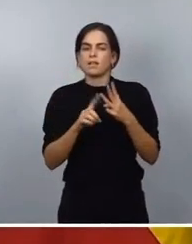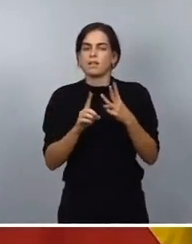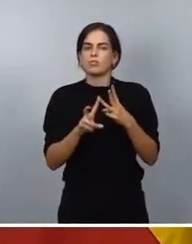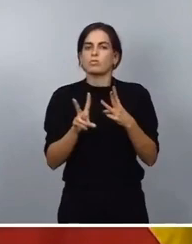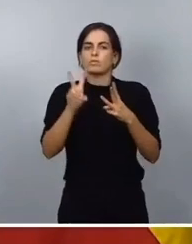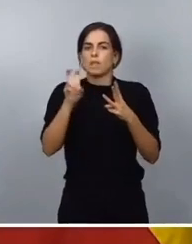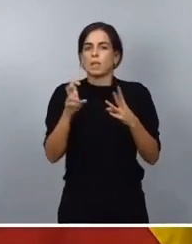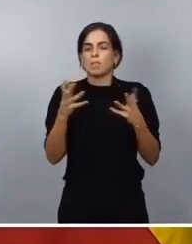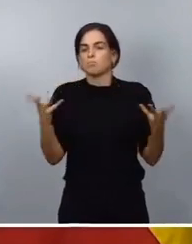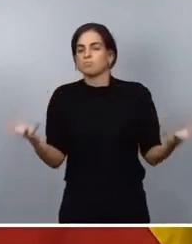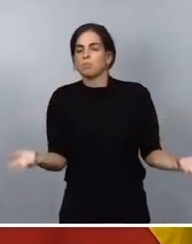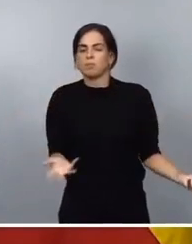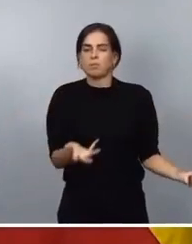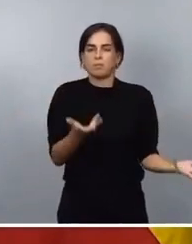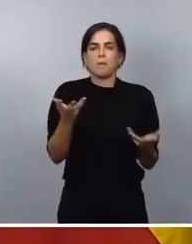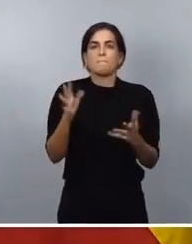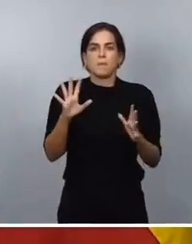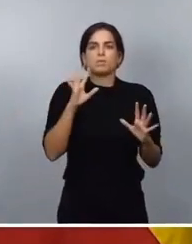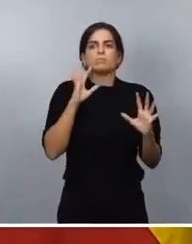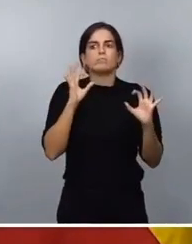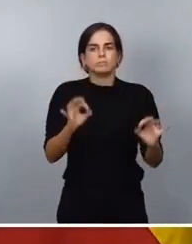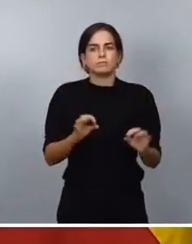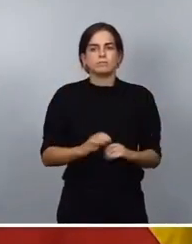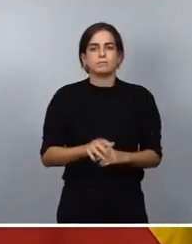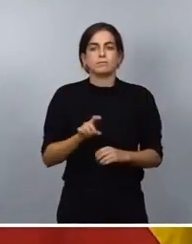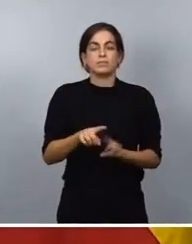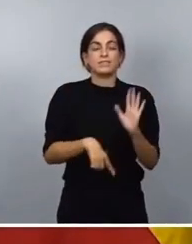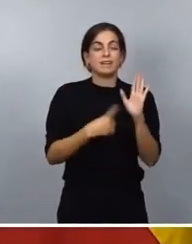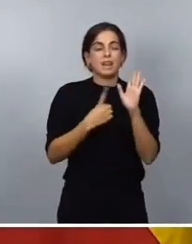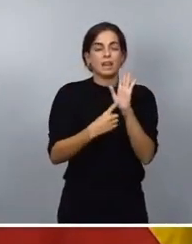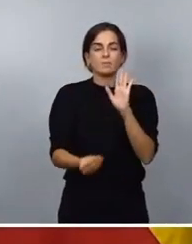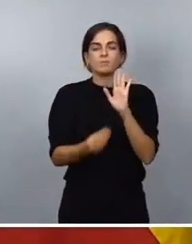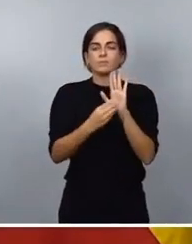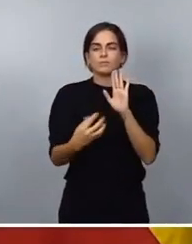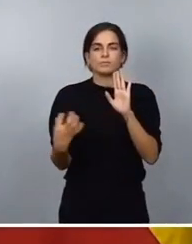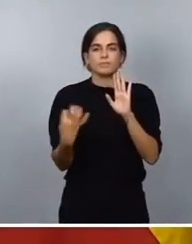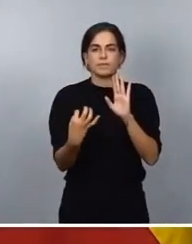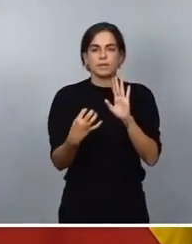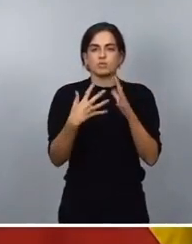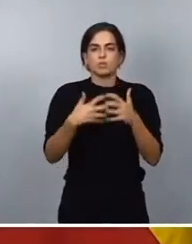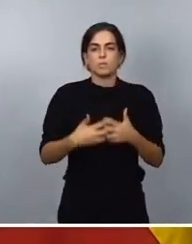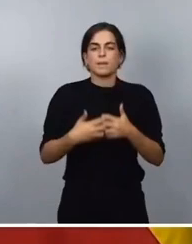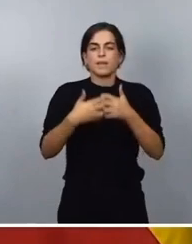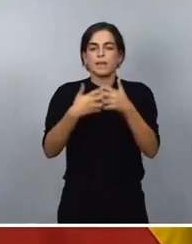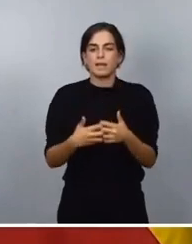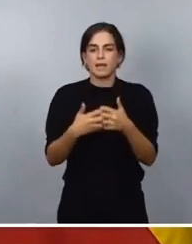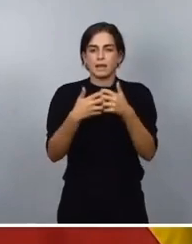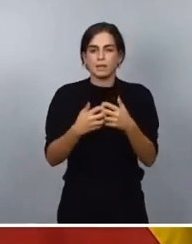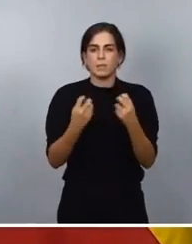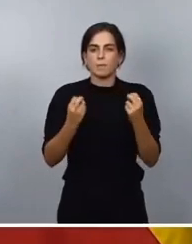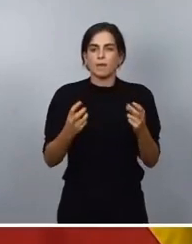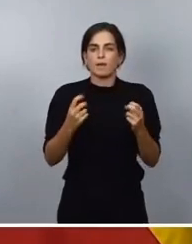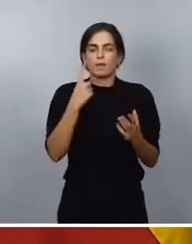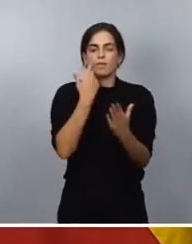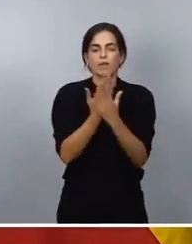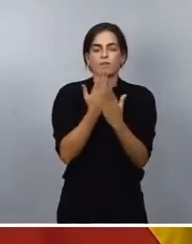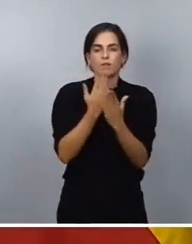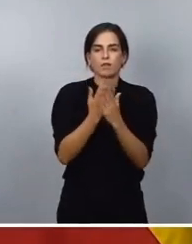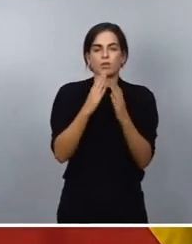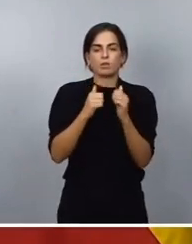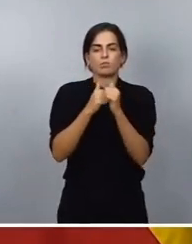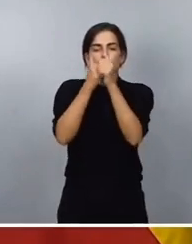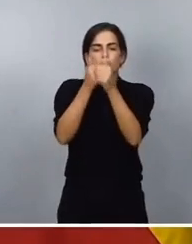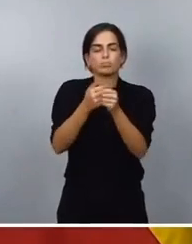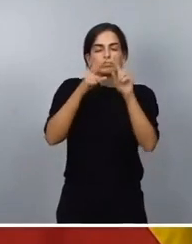es, que es que esta ley introduce un mecanismo para verificar y hacer un seguimiento más